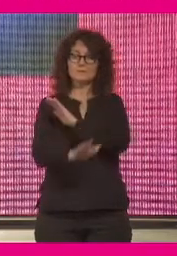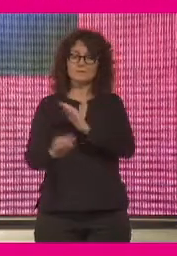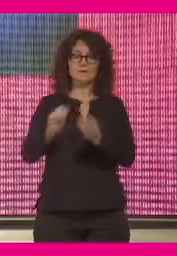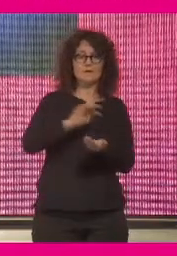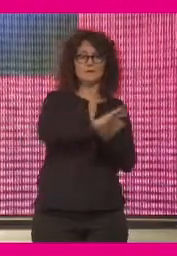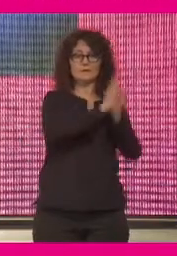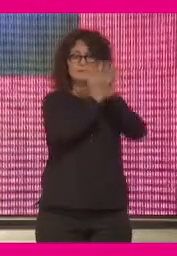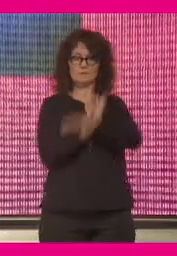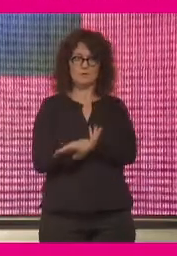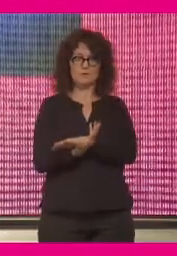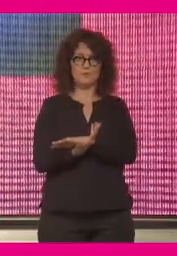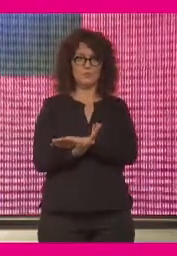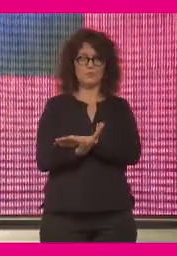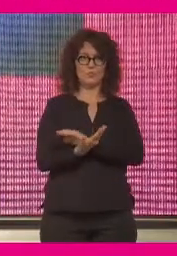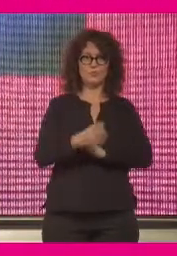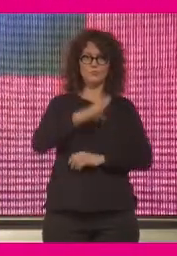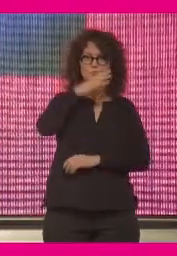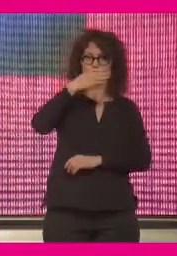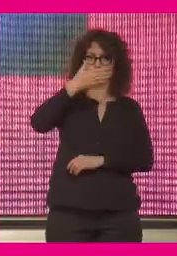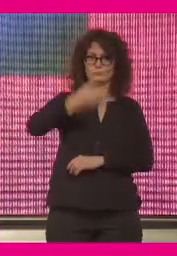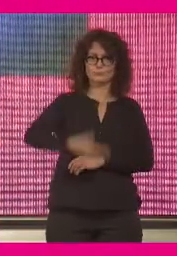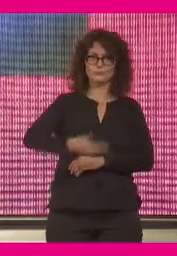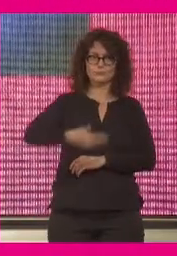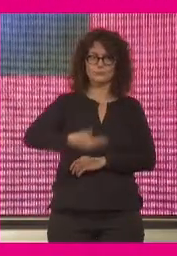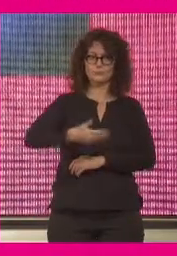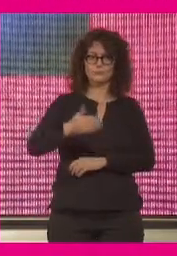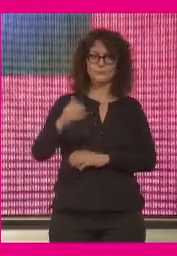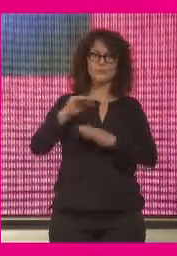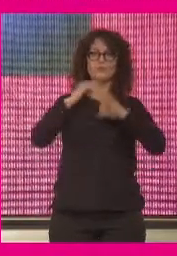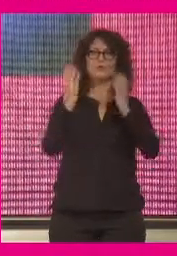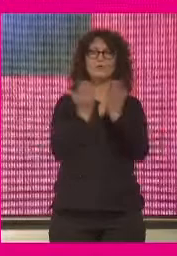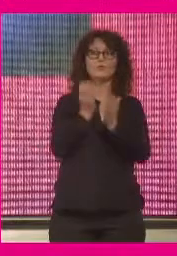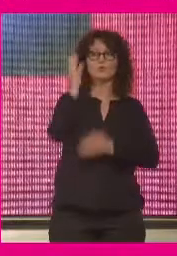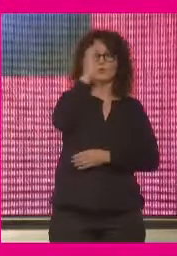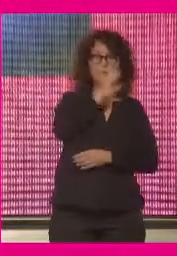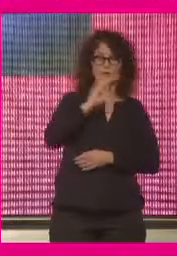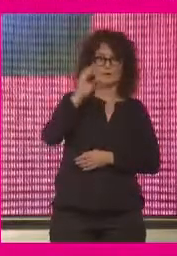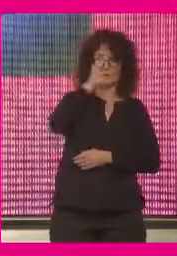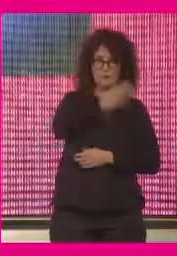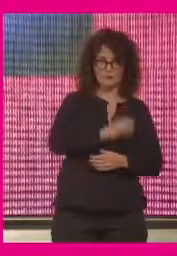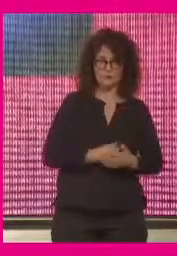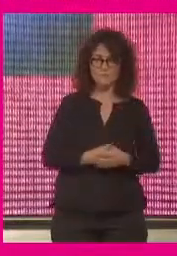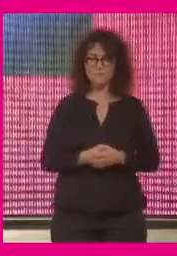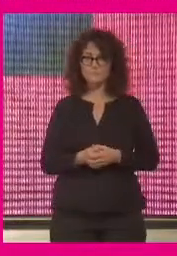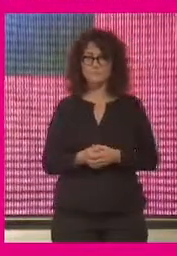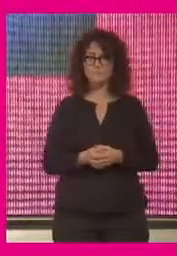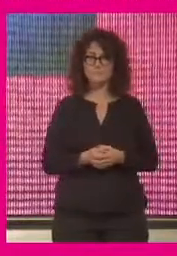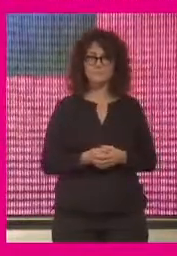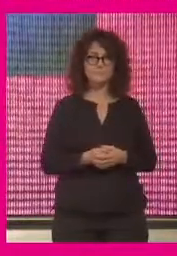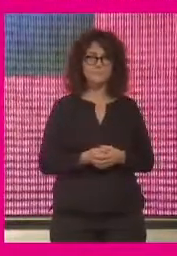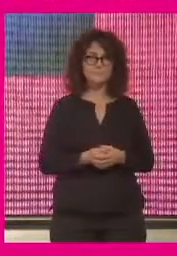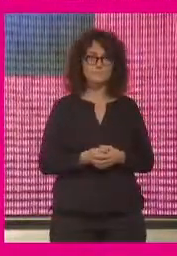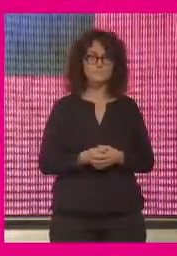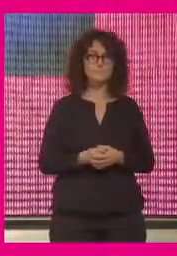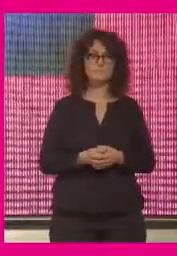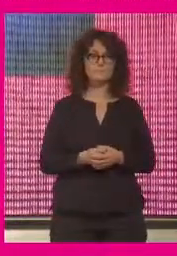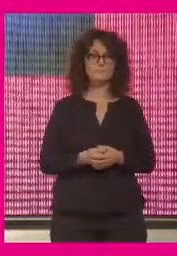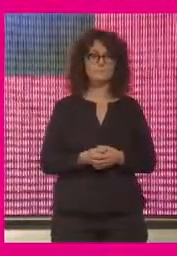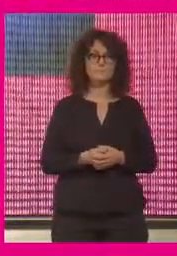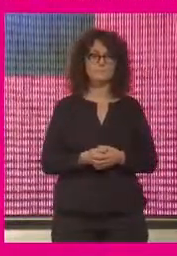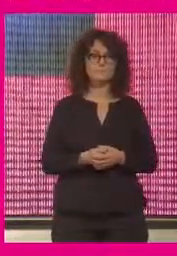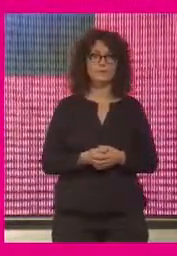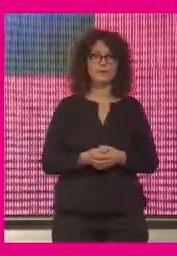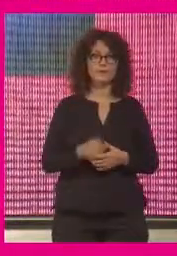transformación para el mundo científico. Ese hecho de haber tenido que dar una respuesta